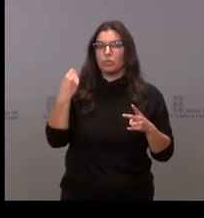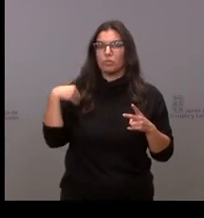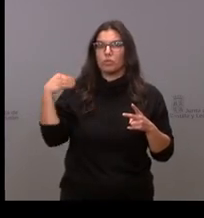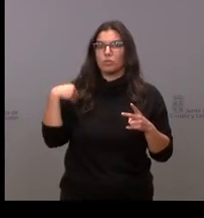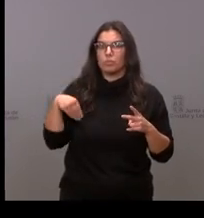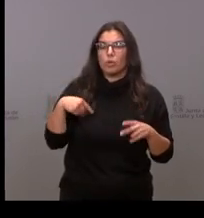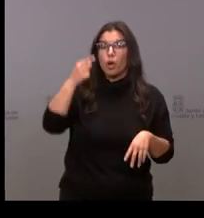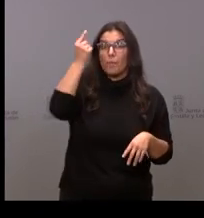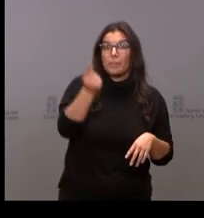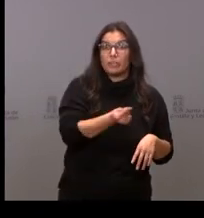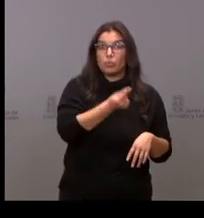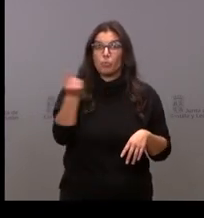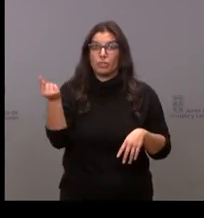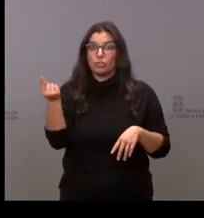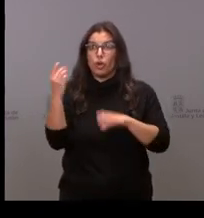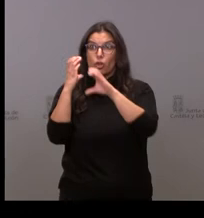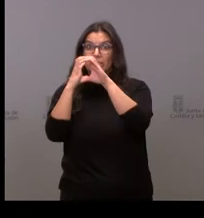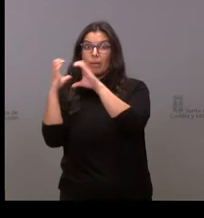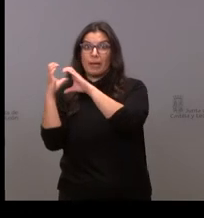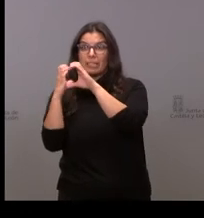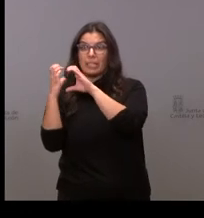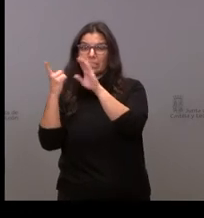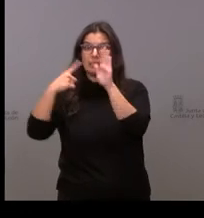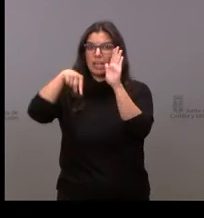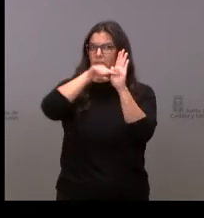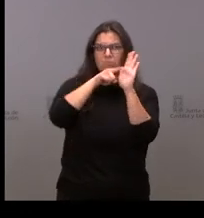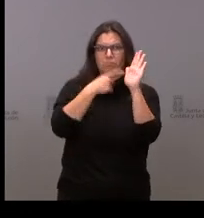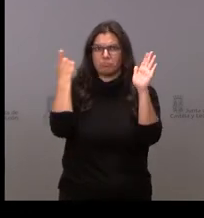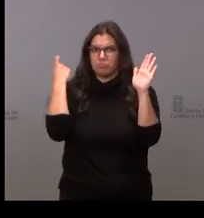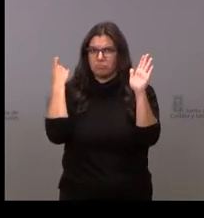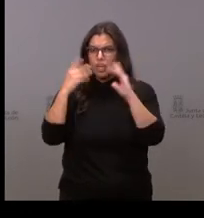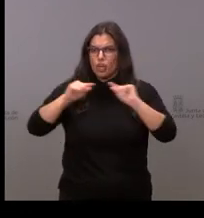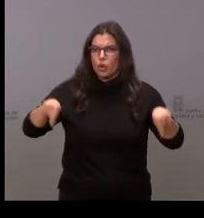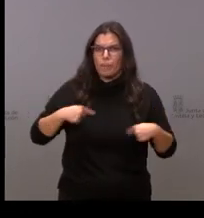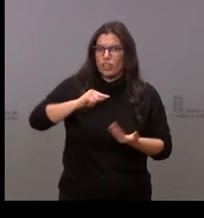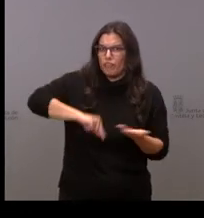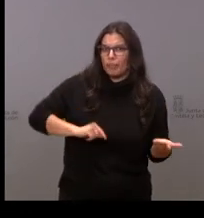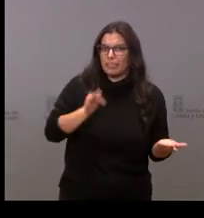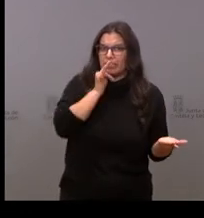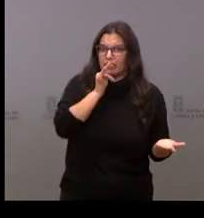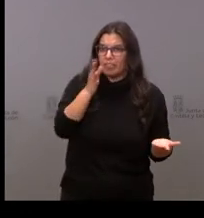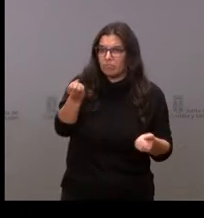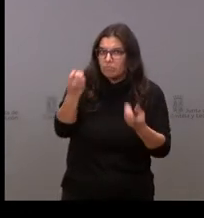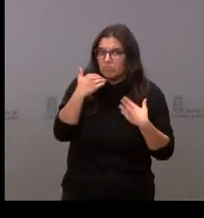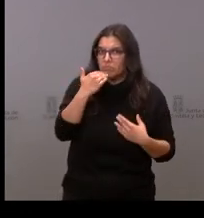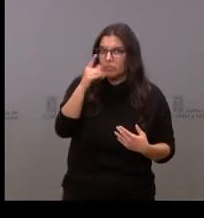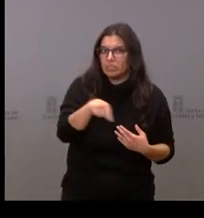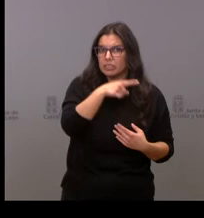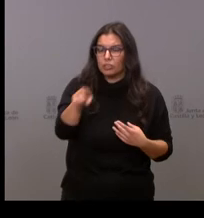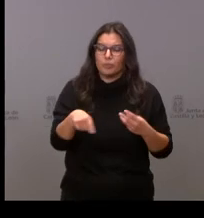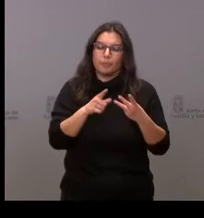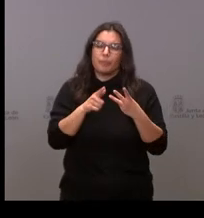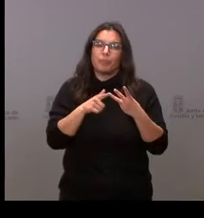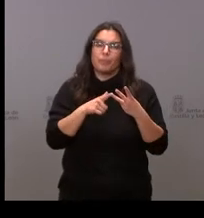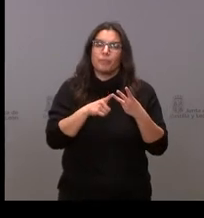presupuestos y no se acaba de firmar el convenio no sé si nos podría decir algo y simplemente un apunte ¿hay algún